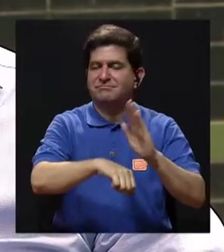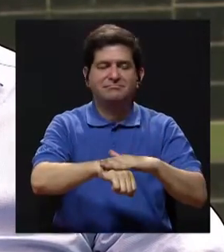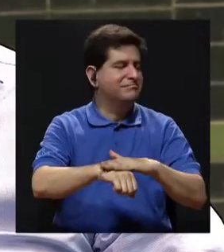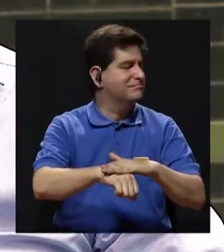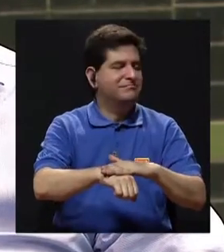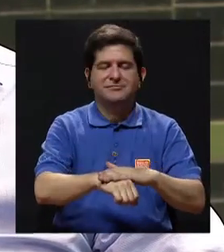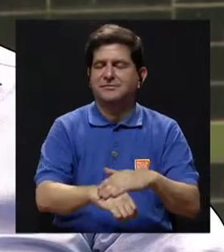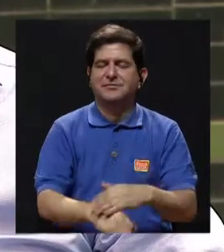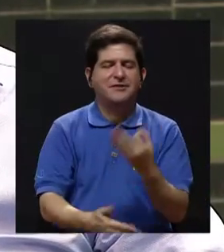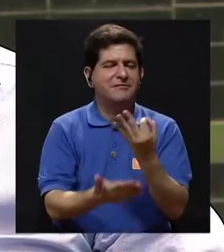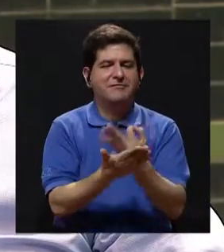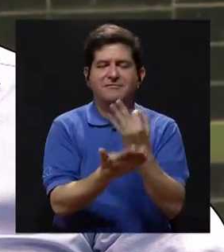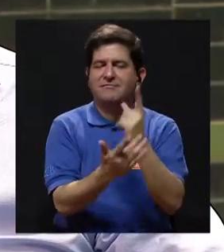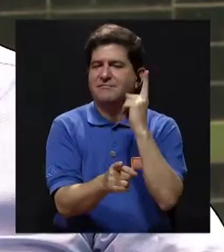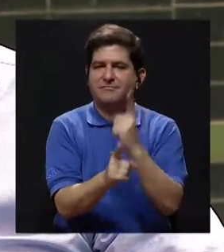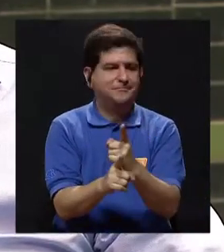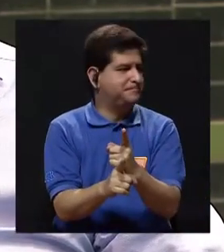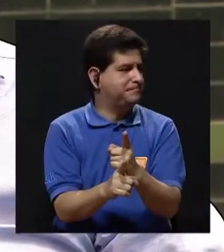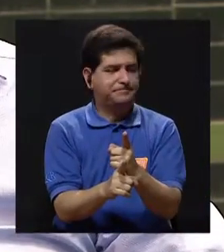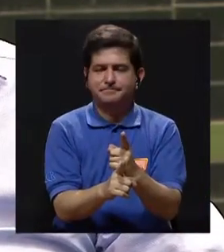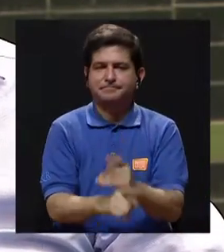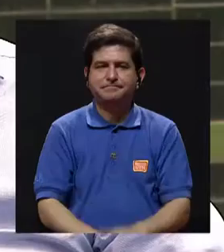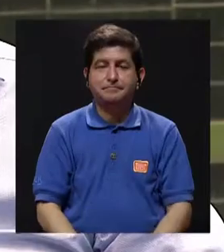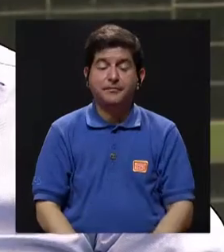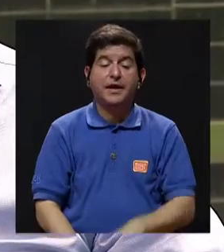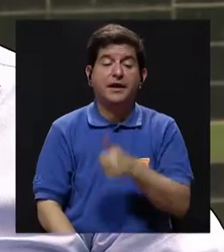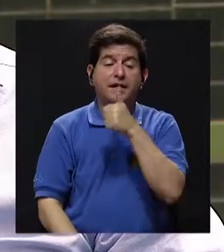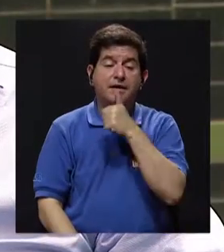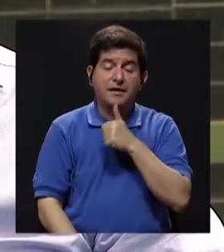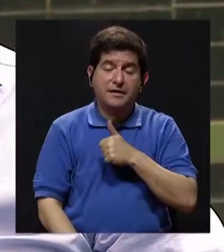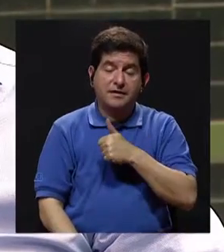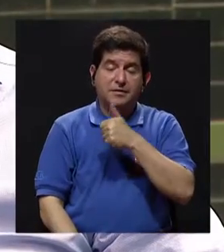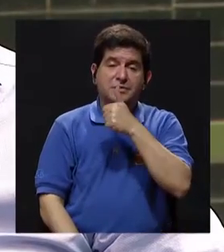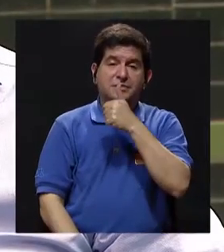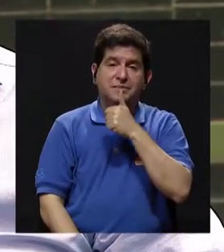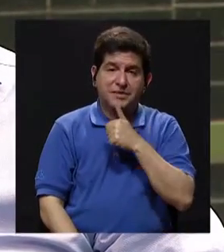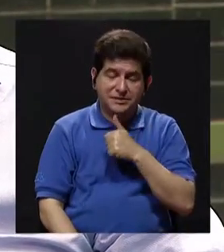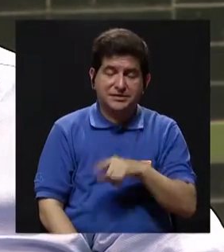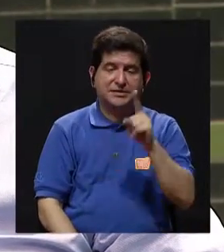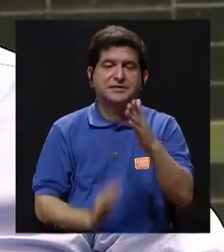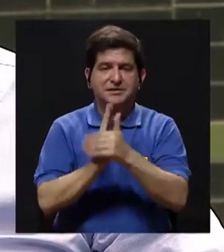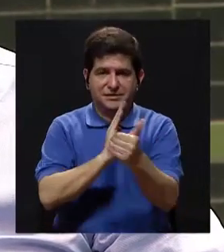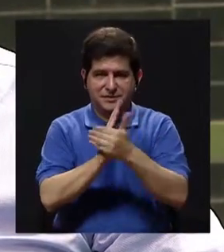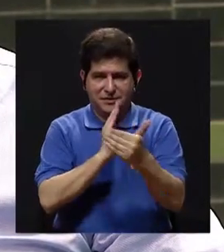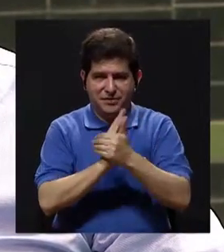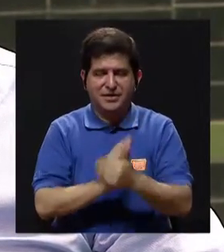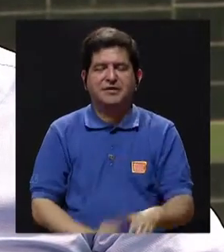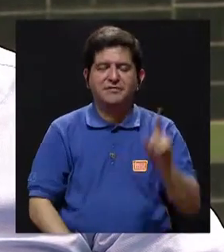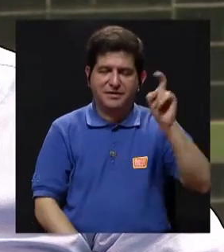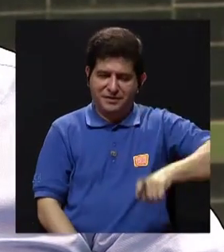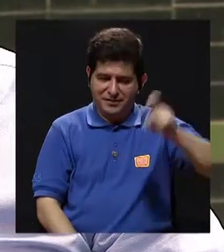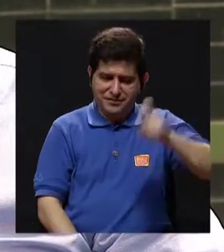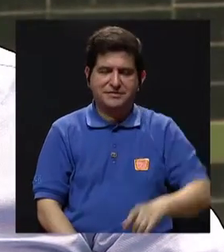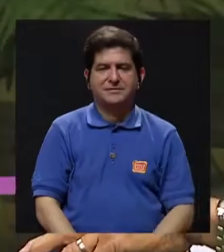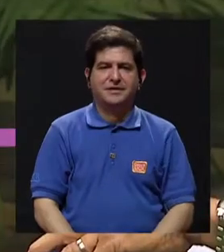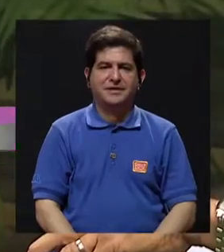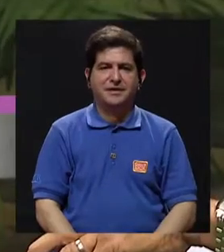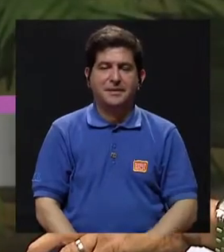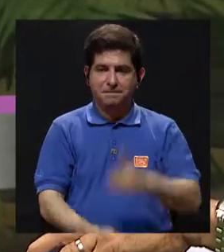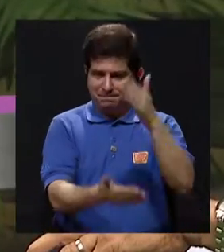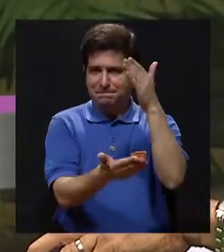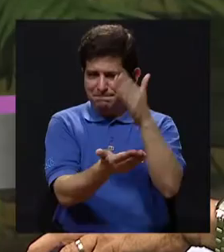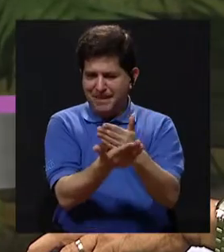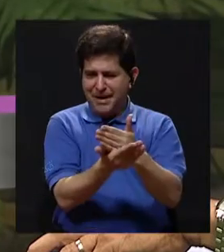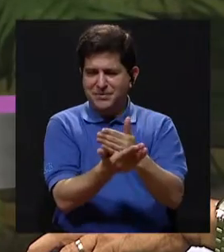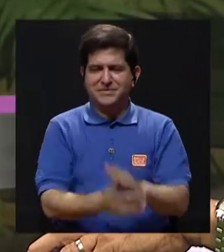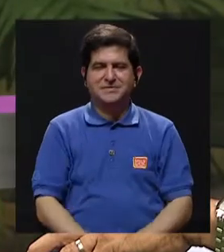tengamos finanzas saludables. Entonces la paciencia es otra virtud que tenemos que cultivar. Vamos a hacer